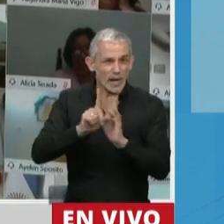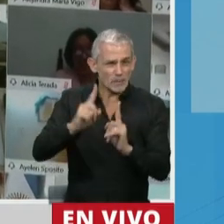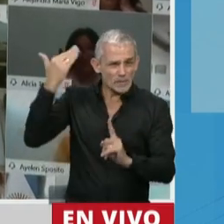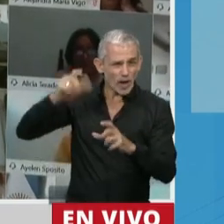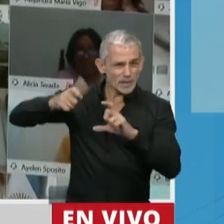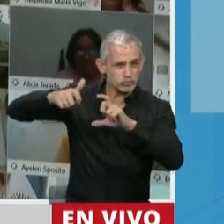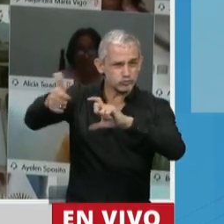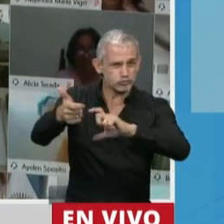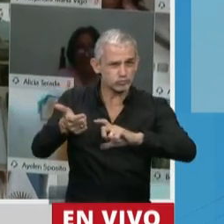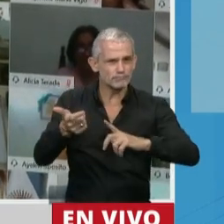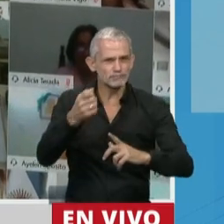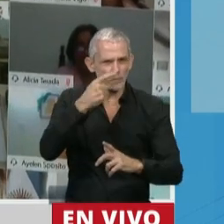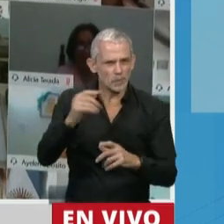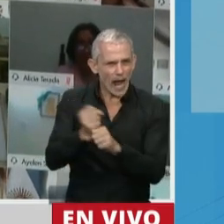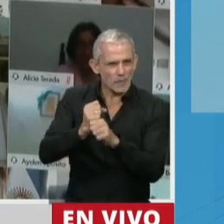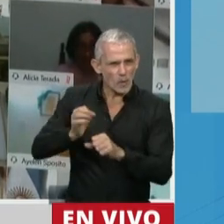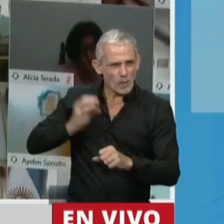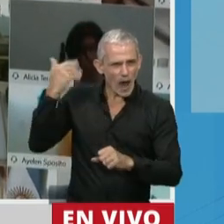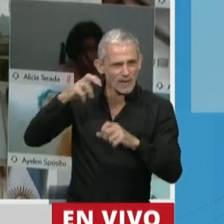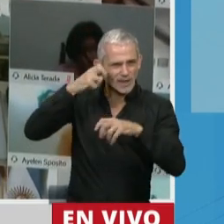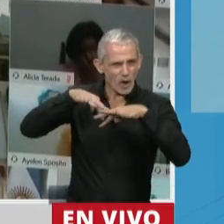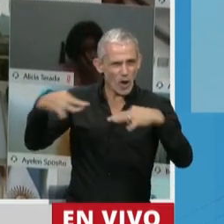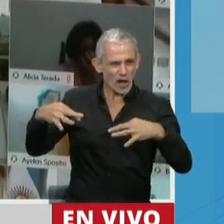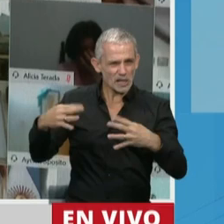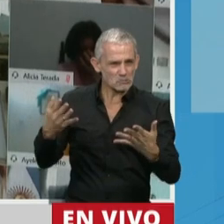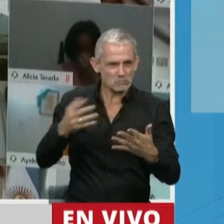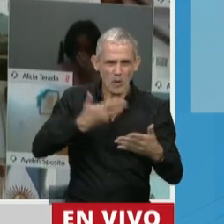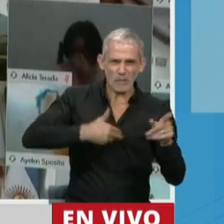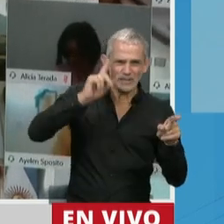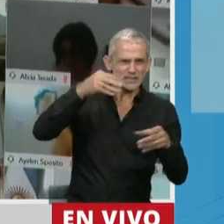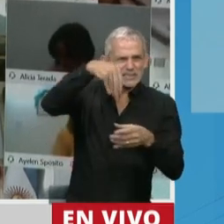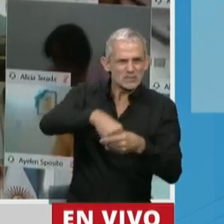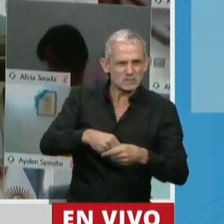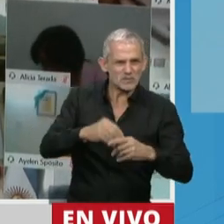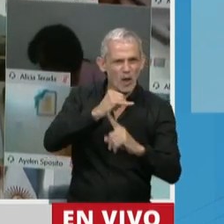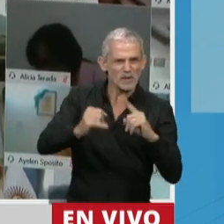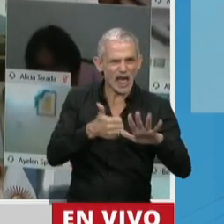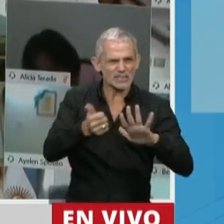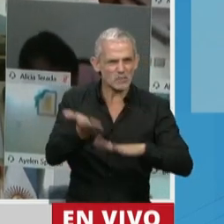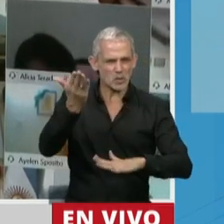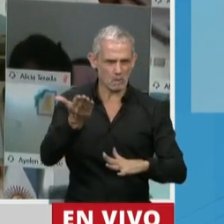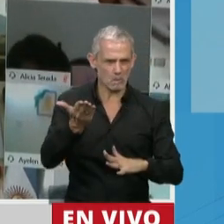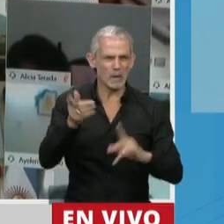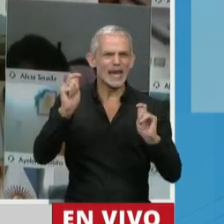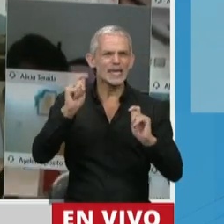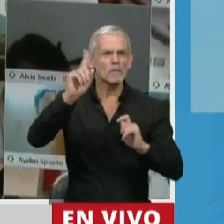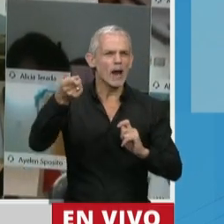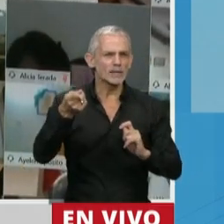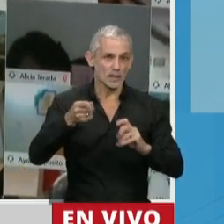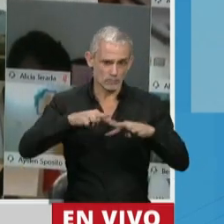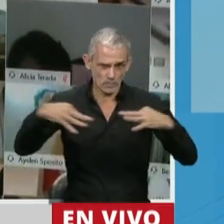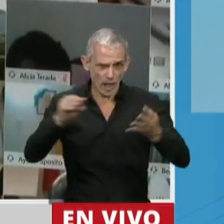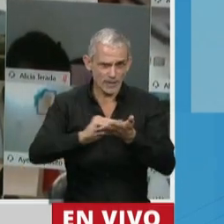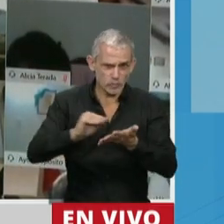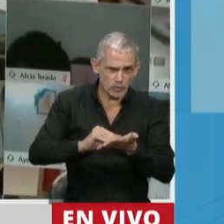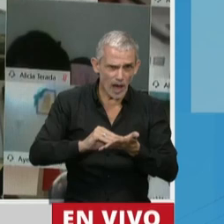movilidad jubilatoria que aprobamos en el Congreso. Somos, además, los diputados y senadores los que debemos legislar la